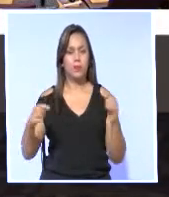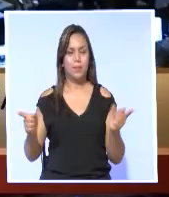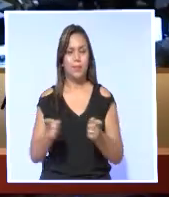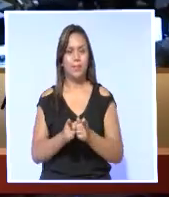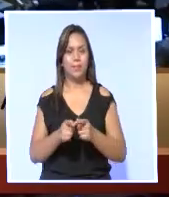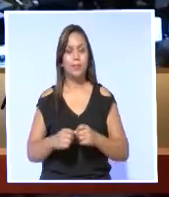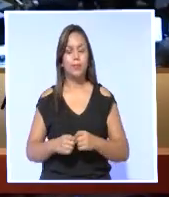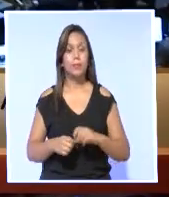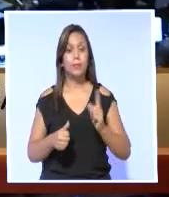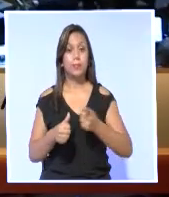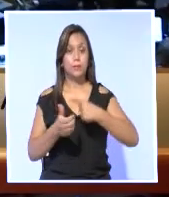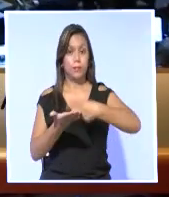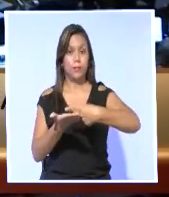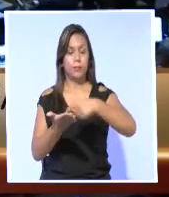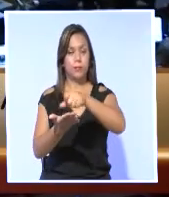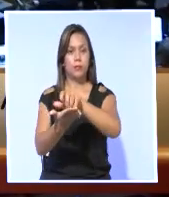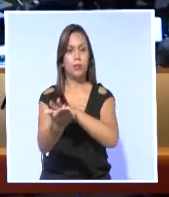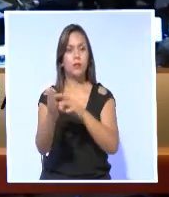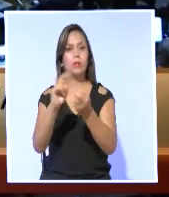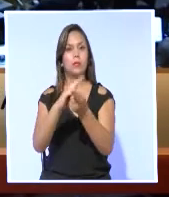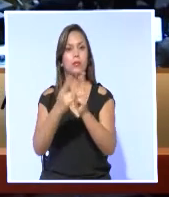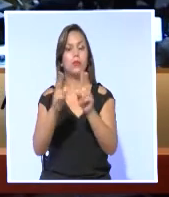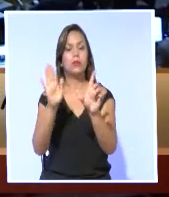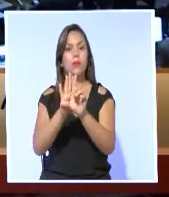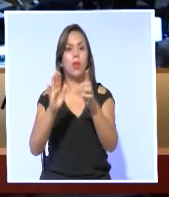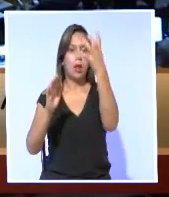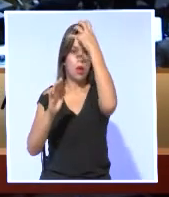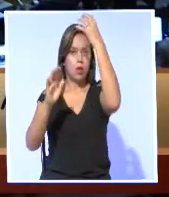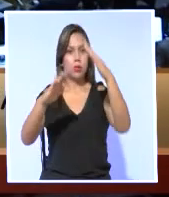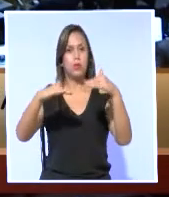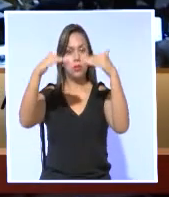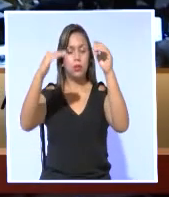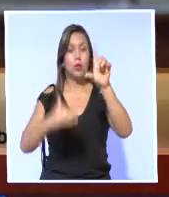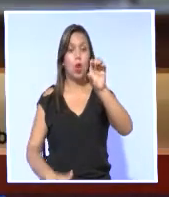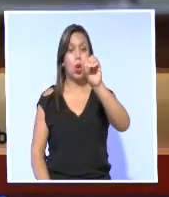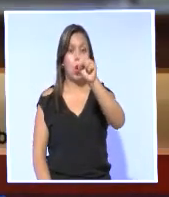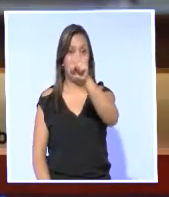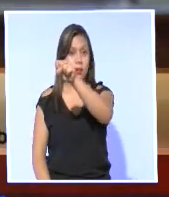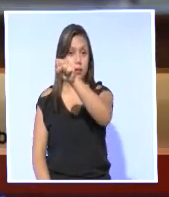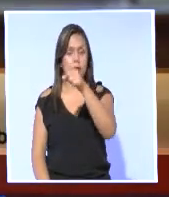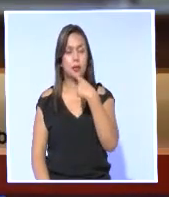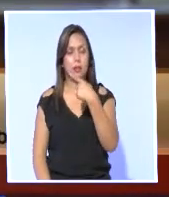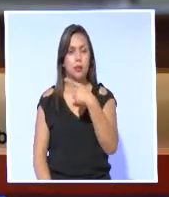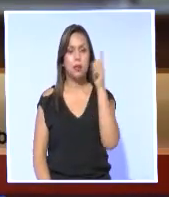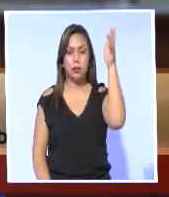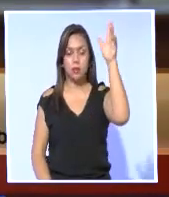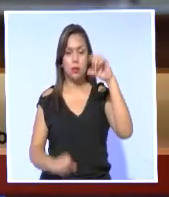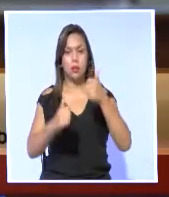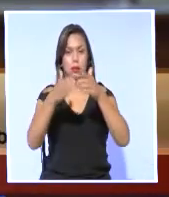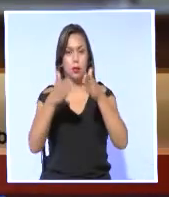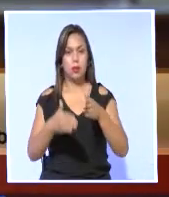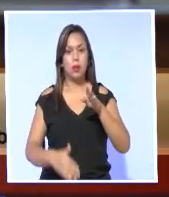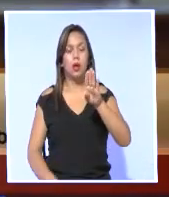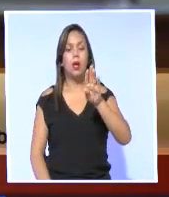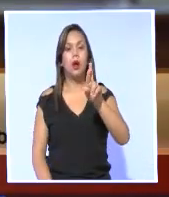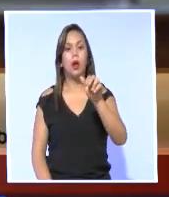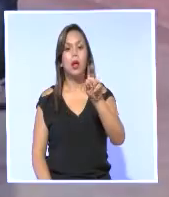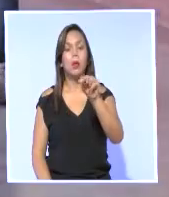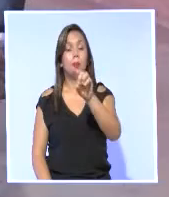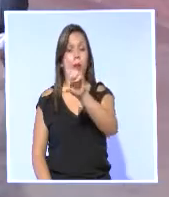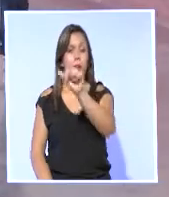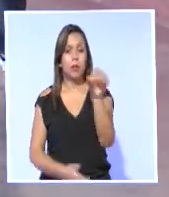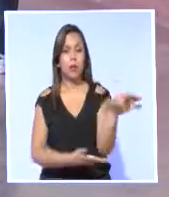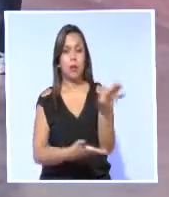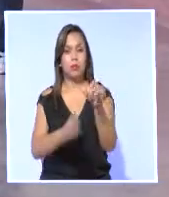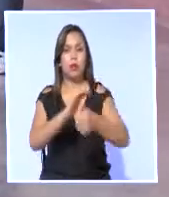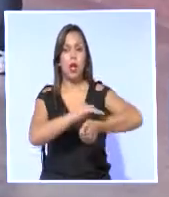El primer debate del Proyecto de Reformas a la Ley de Educación Superior, LOES, continuó con la intervención de la legisladora Brenda Flores, representante de